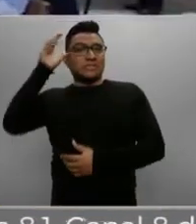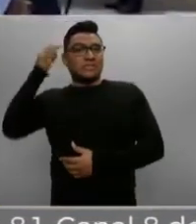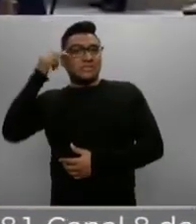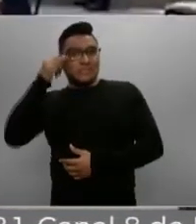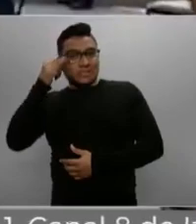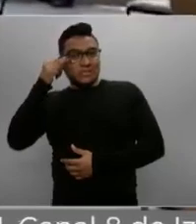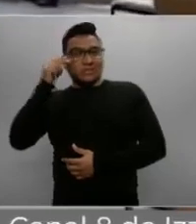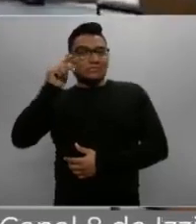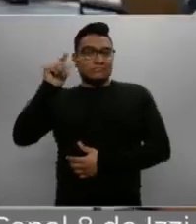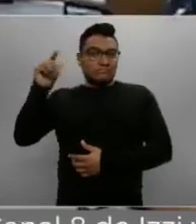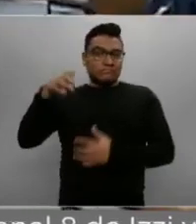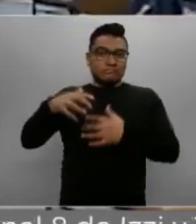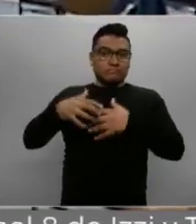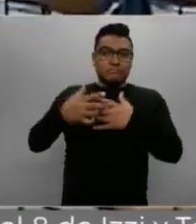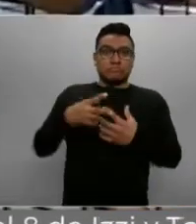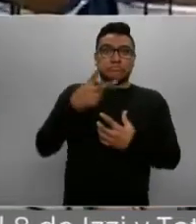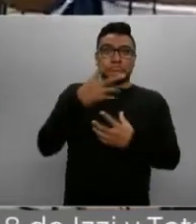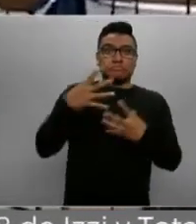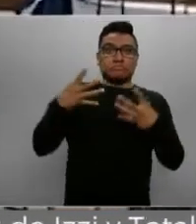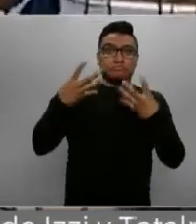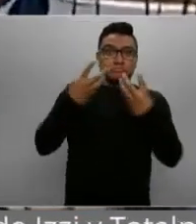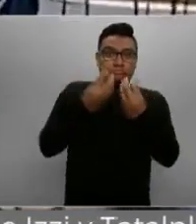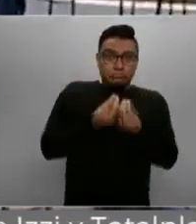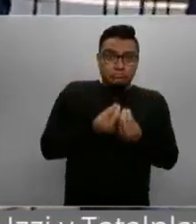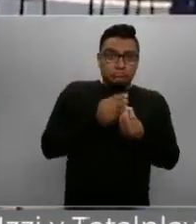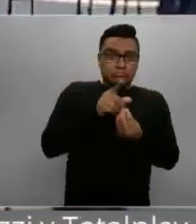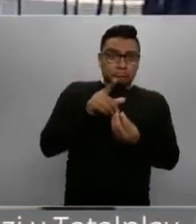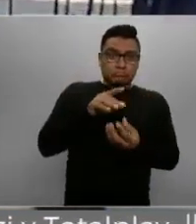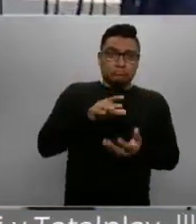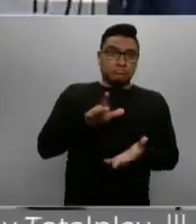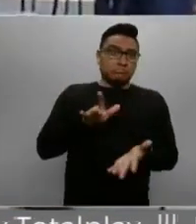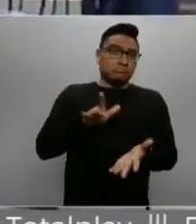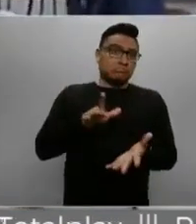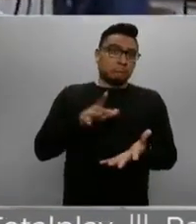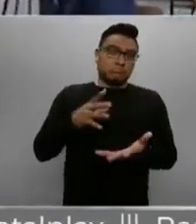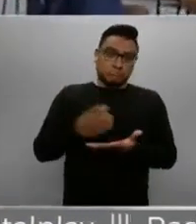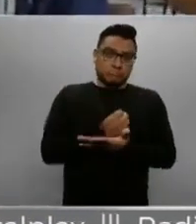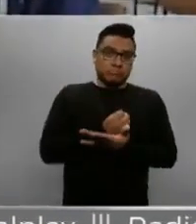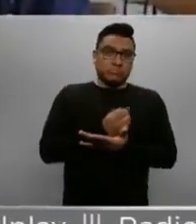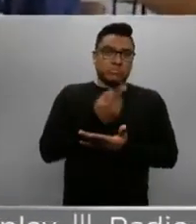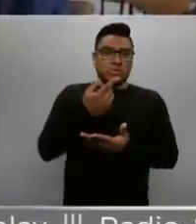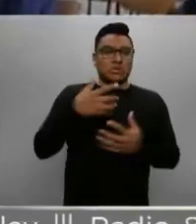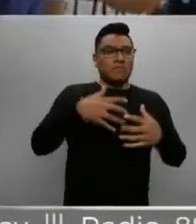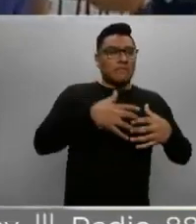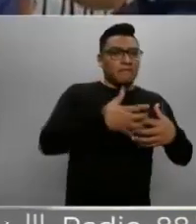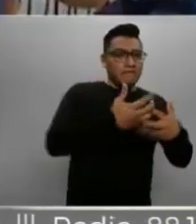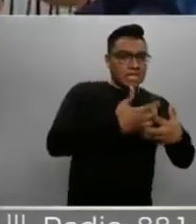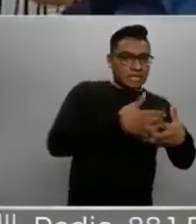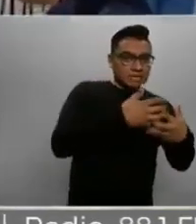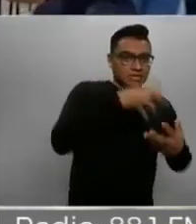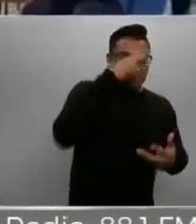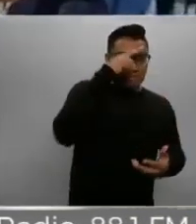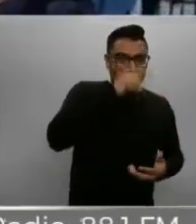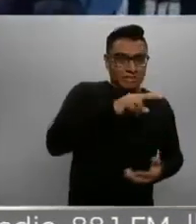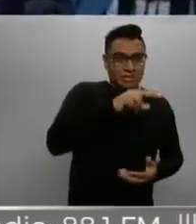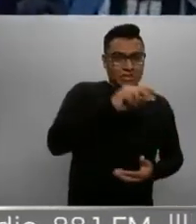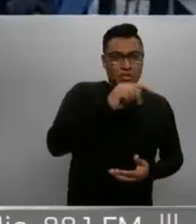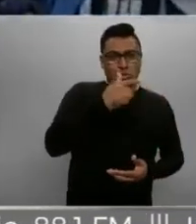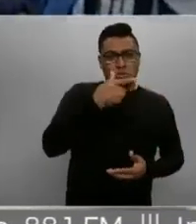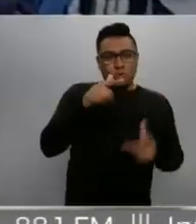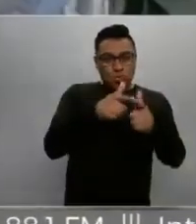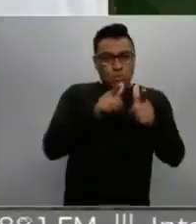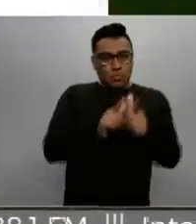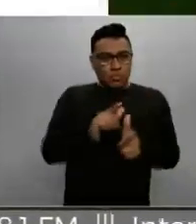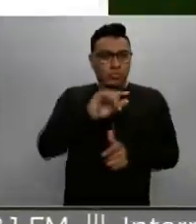Construction Company, y las mexicanas Grupo Koch, Ellaza y Gaby